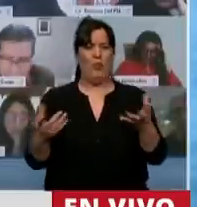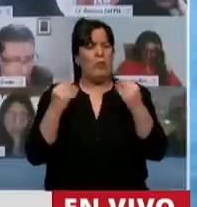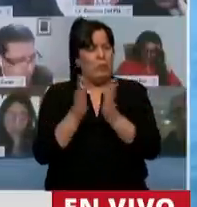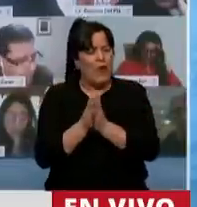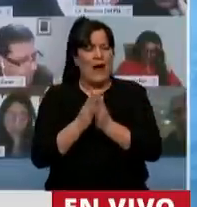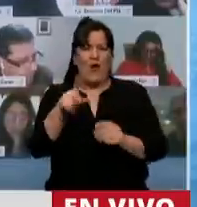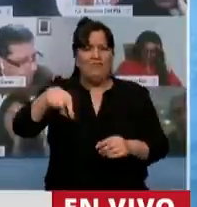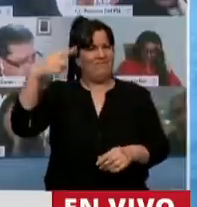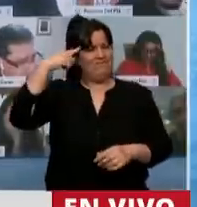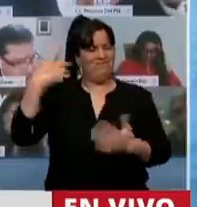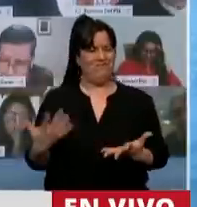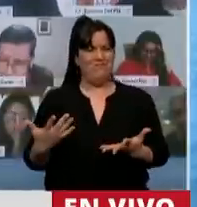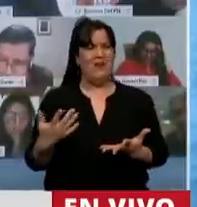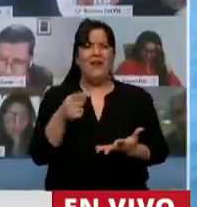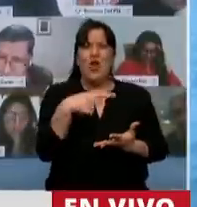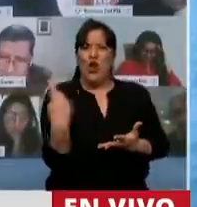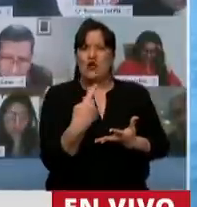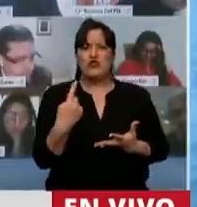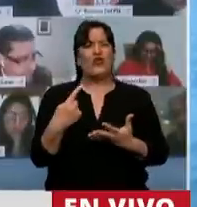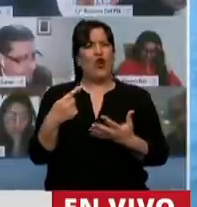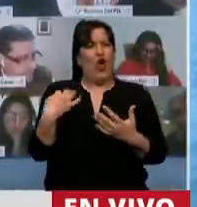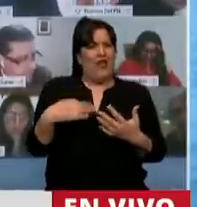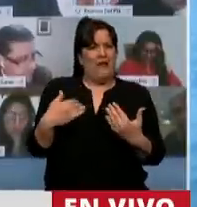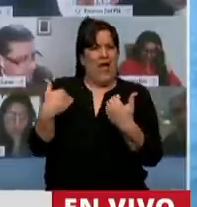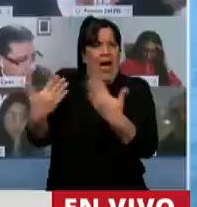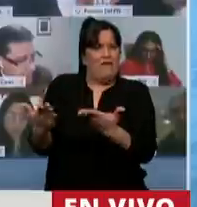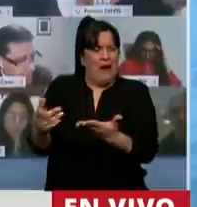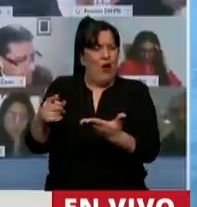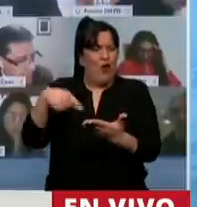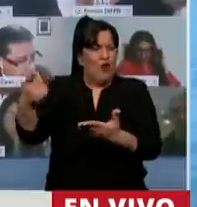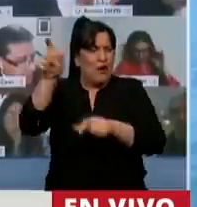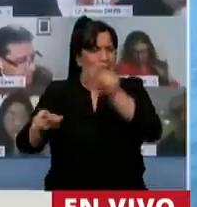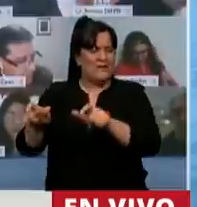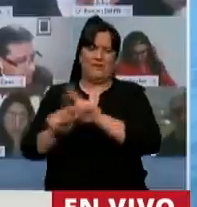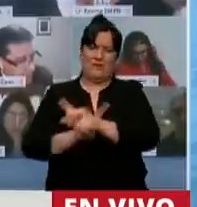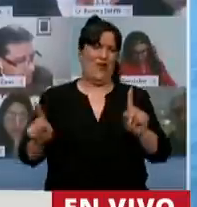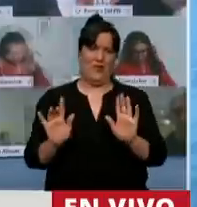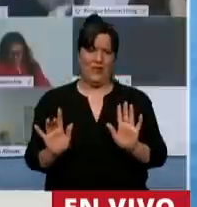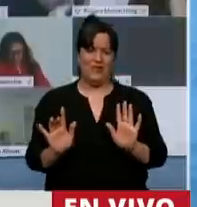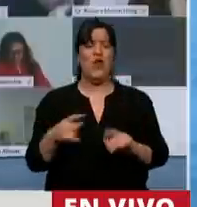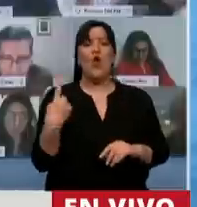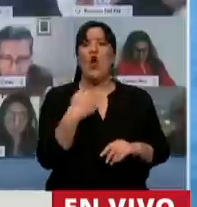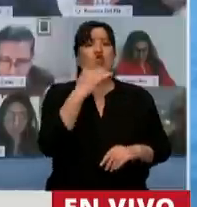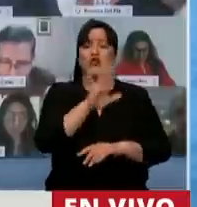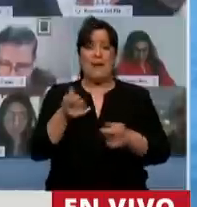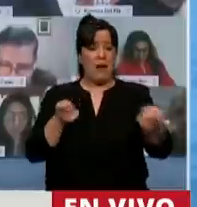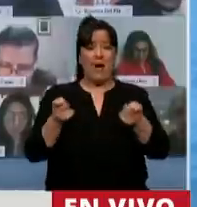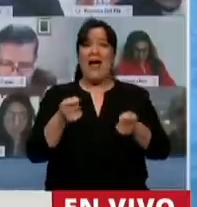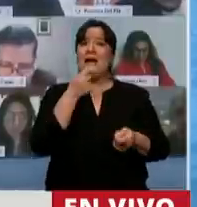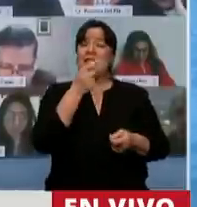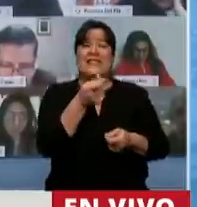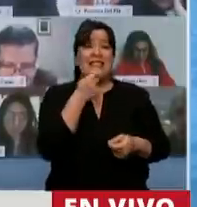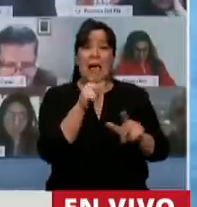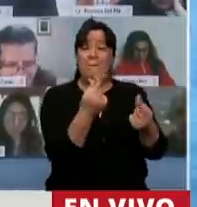medida de las necesidades del poder? Mire, no saben gobernar sin plata